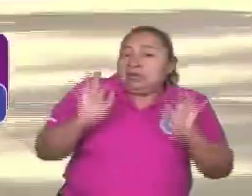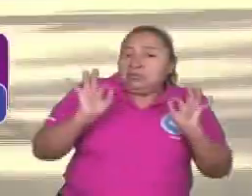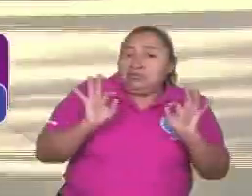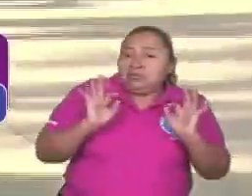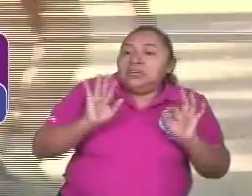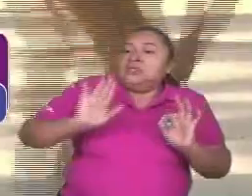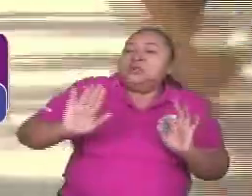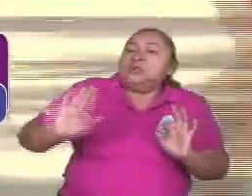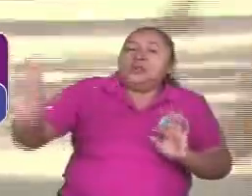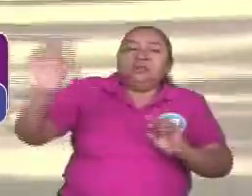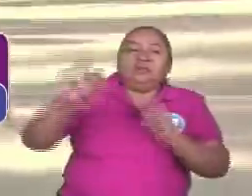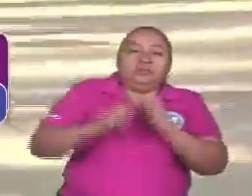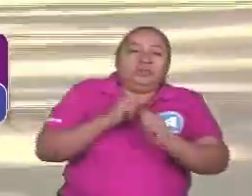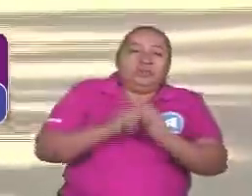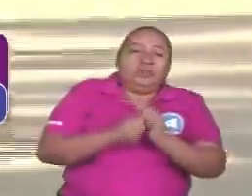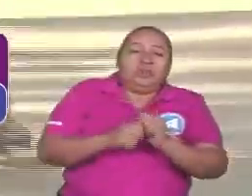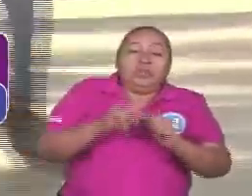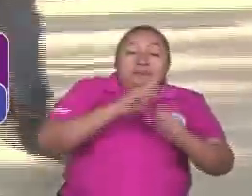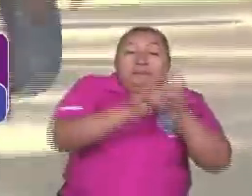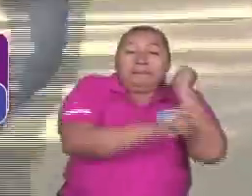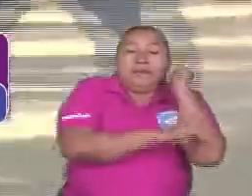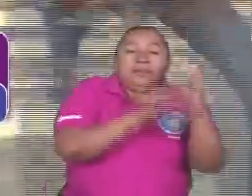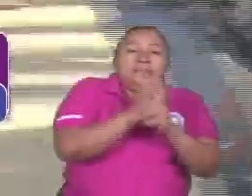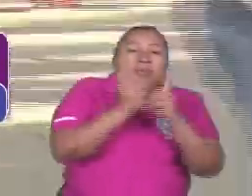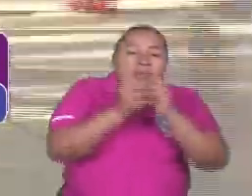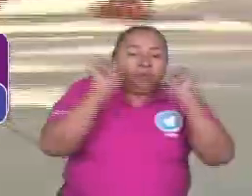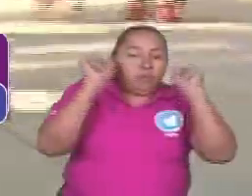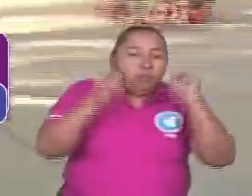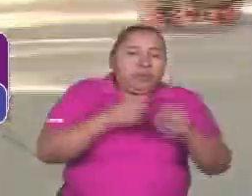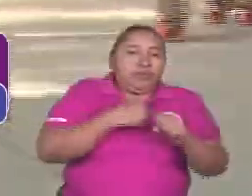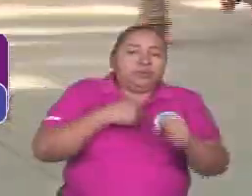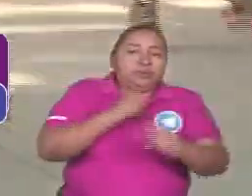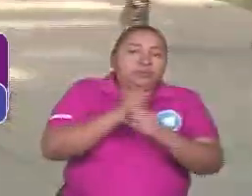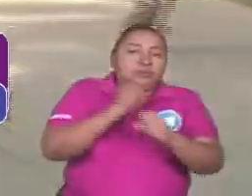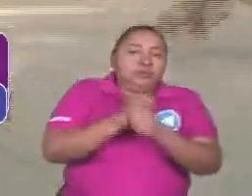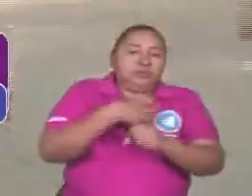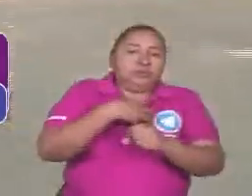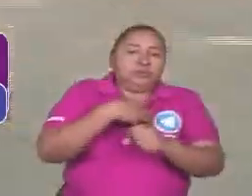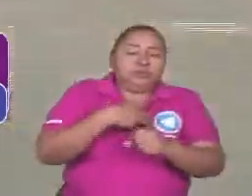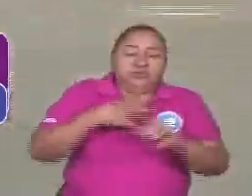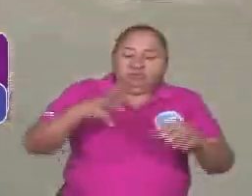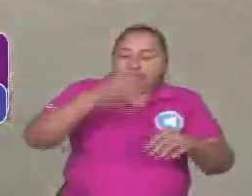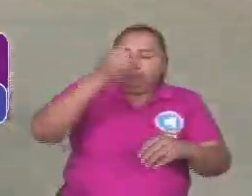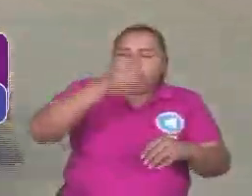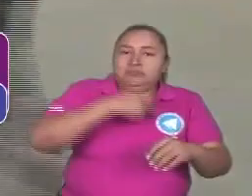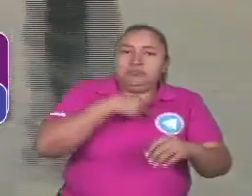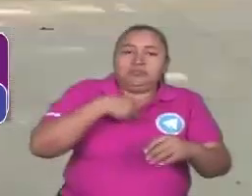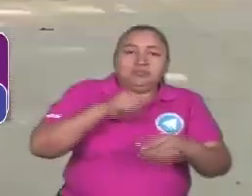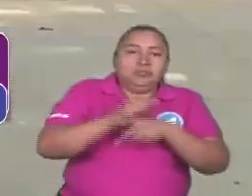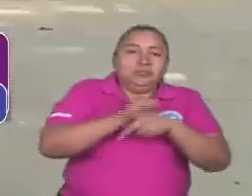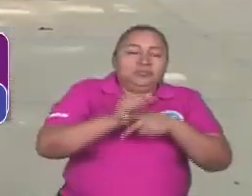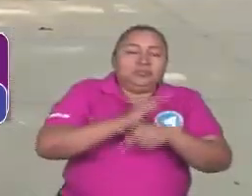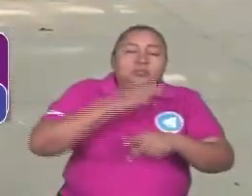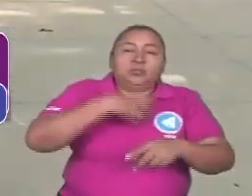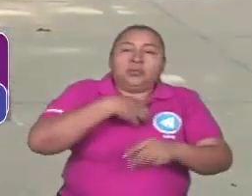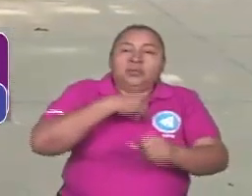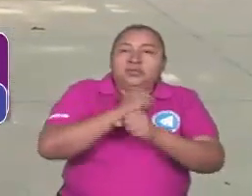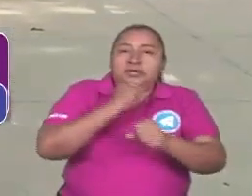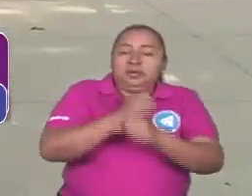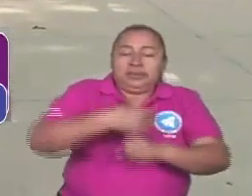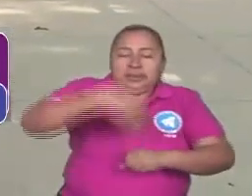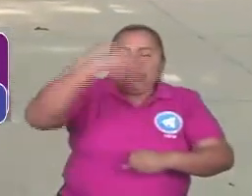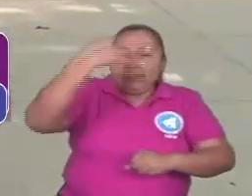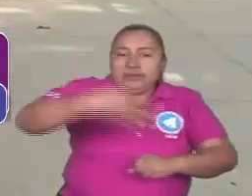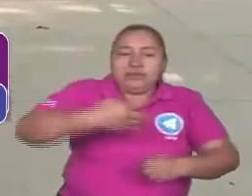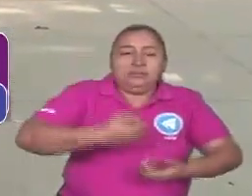Ese es su problema. El Estado debe tener su capacidad, ¿me entiendes? Hegemónica de ejercer su función y garantizar